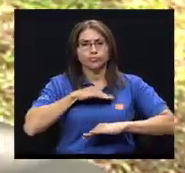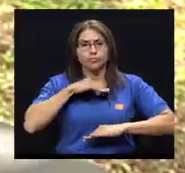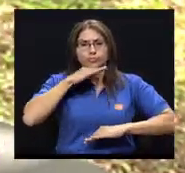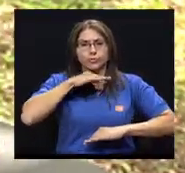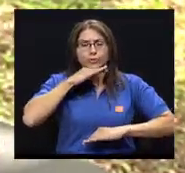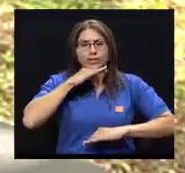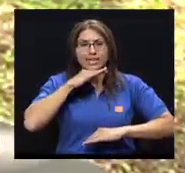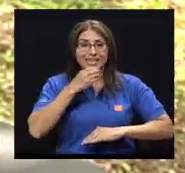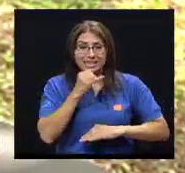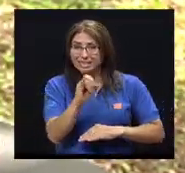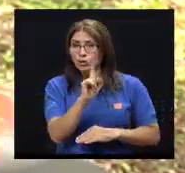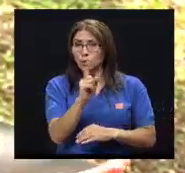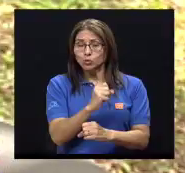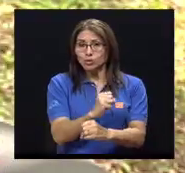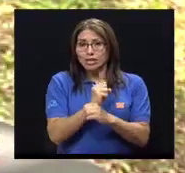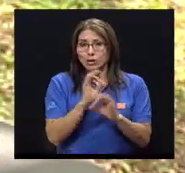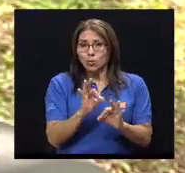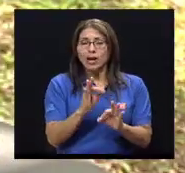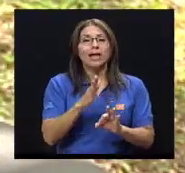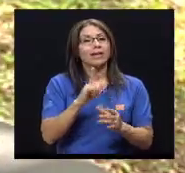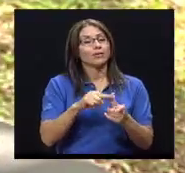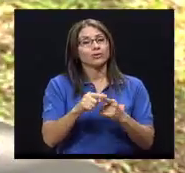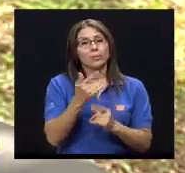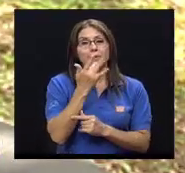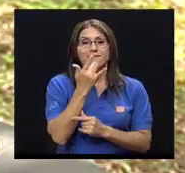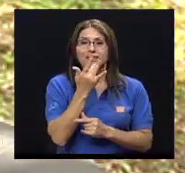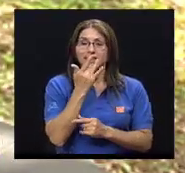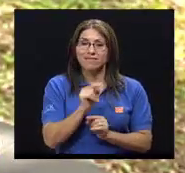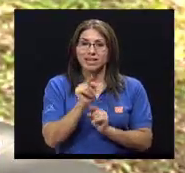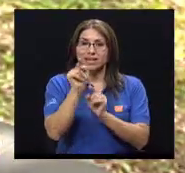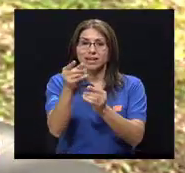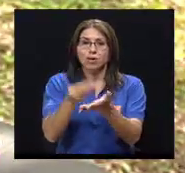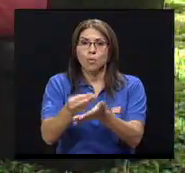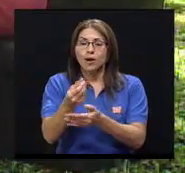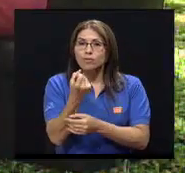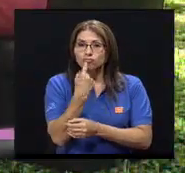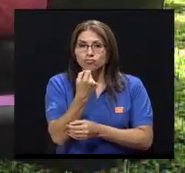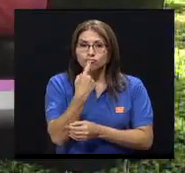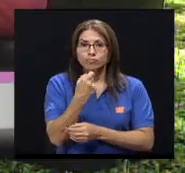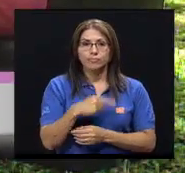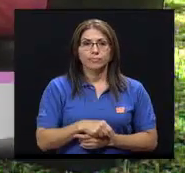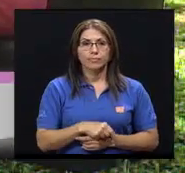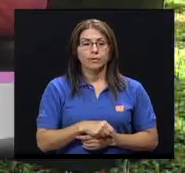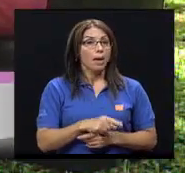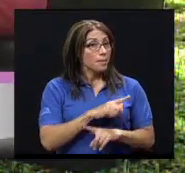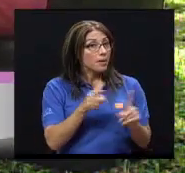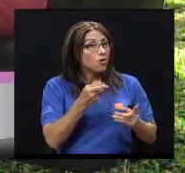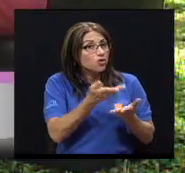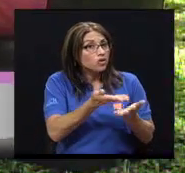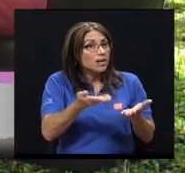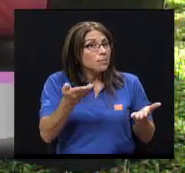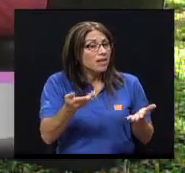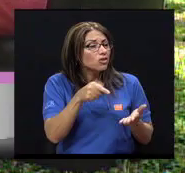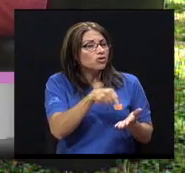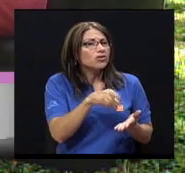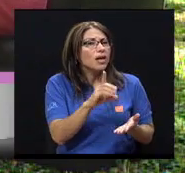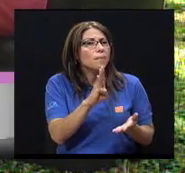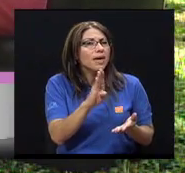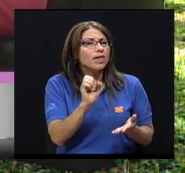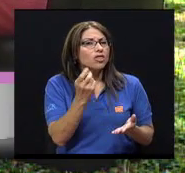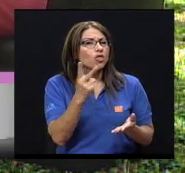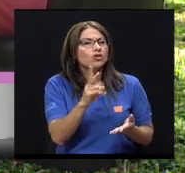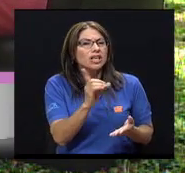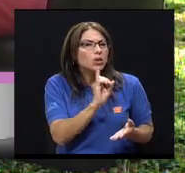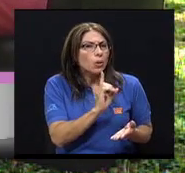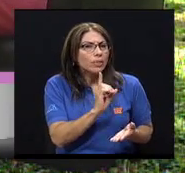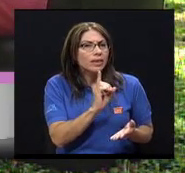preferible suplementarse. Esa sí es una recomendación general para todos. Y en los alimentos, ¿a dónde podríamos conseguir esta B12? De origen vegetal, solamente los